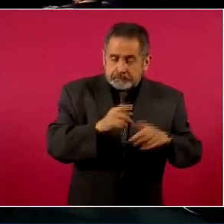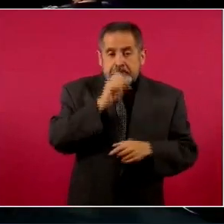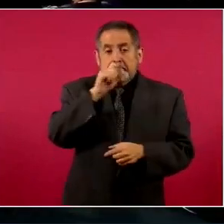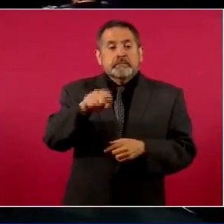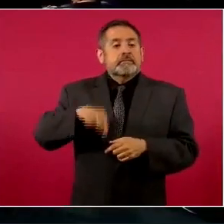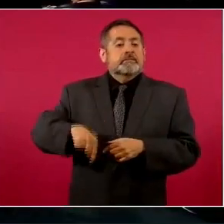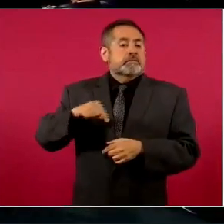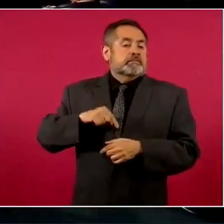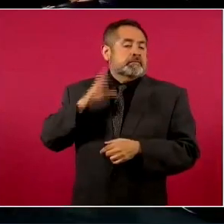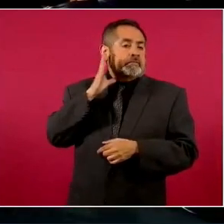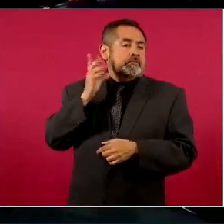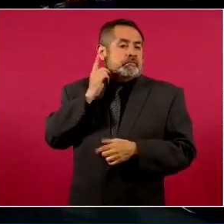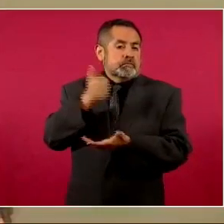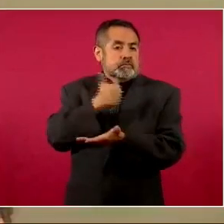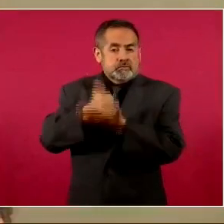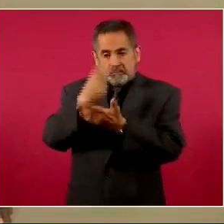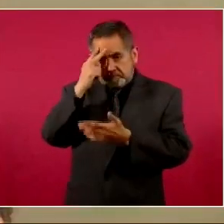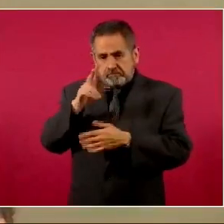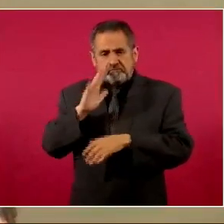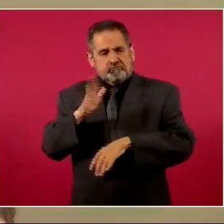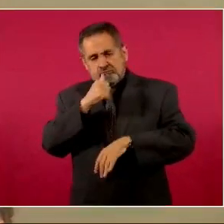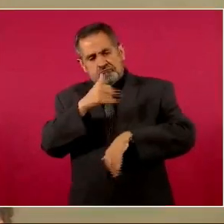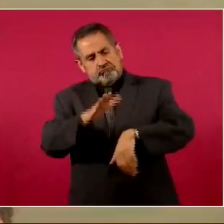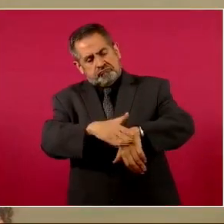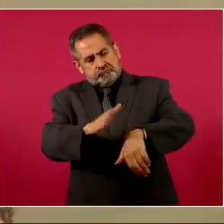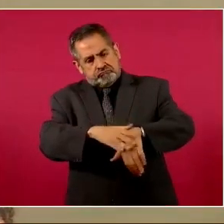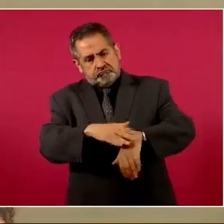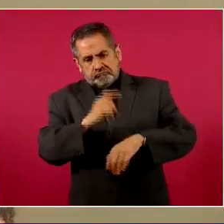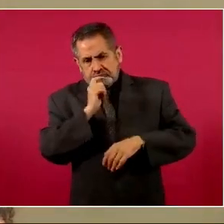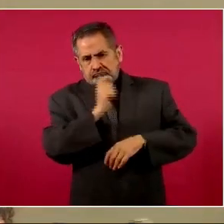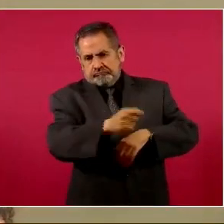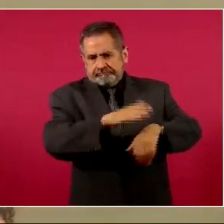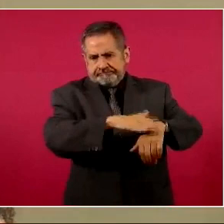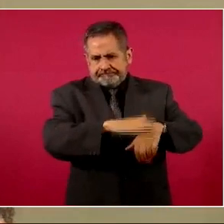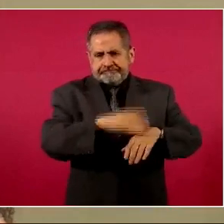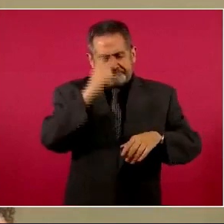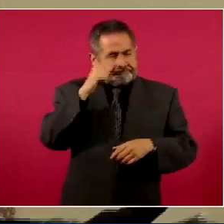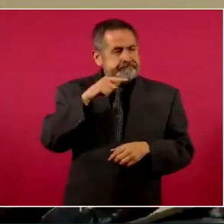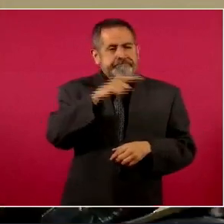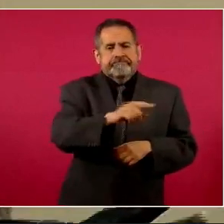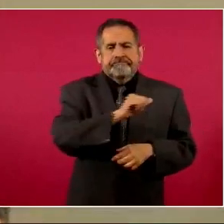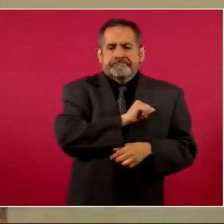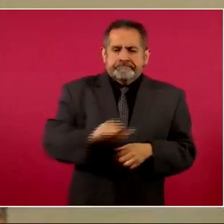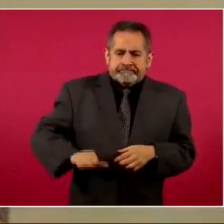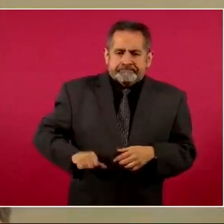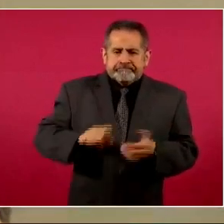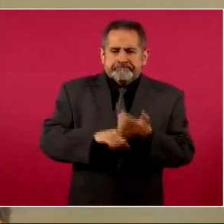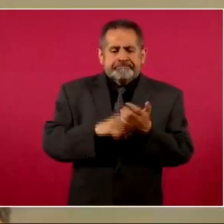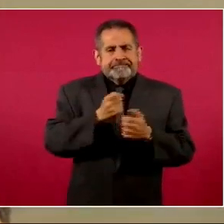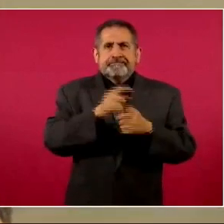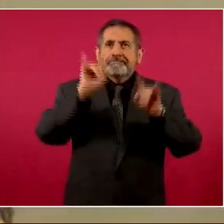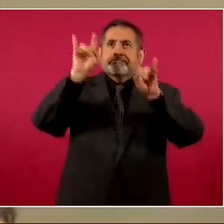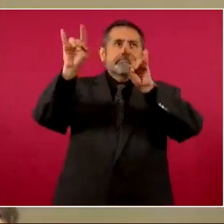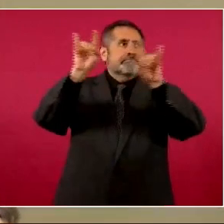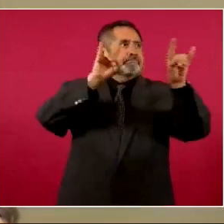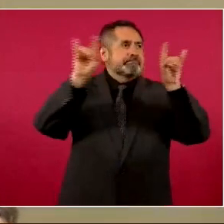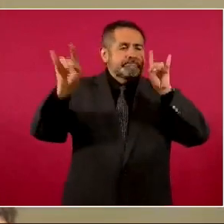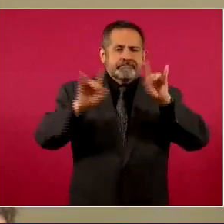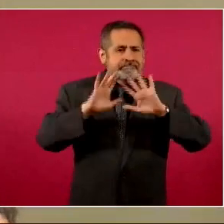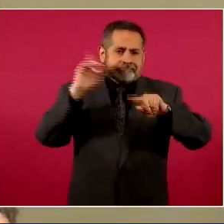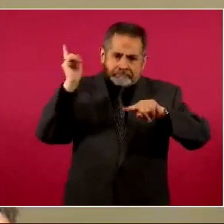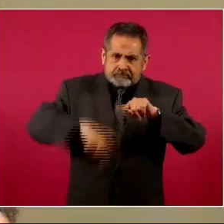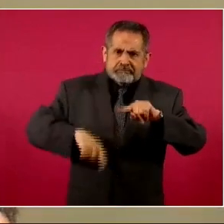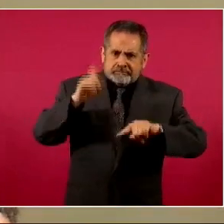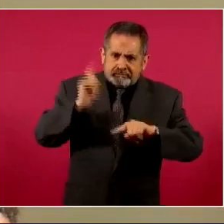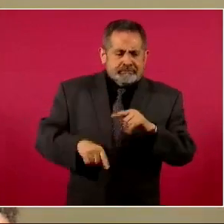de la Ciudad de México se ha hecho un exhorto justamente para que las alcaldías, para que estos espectaculares ya nos